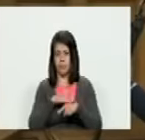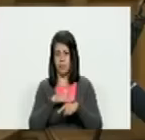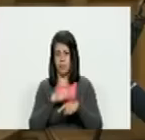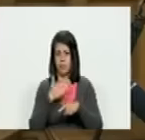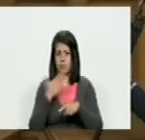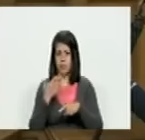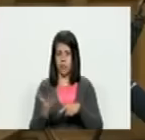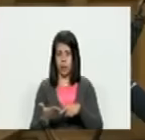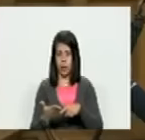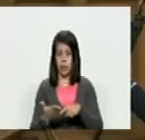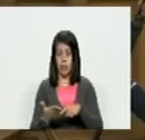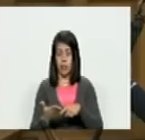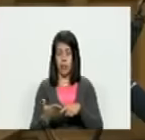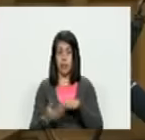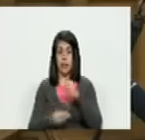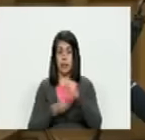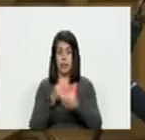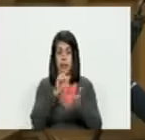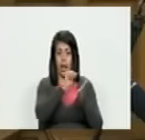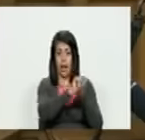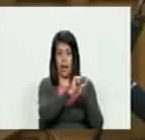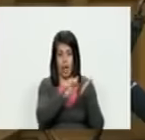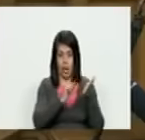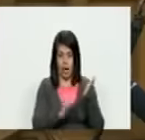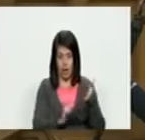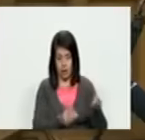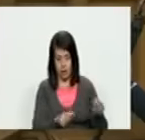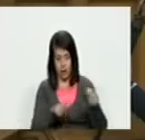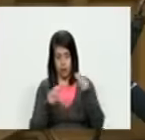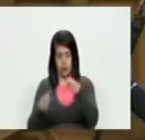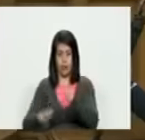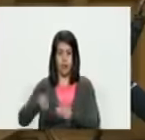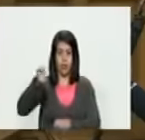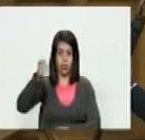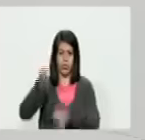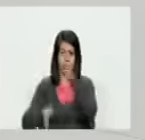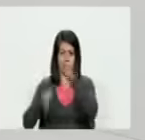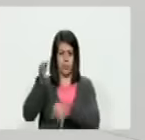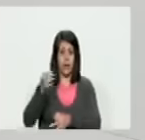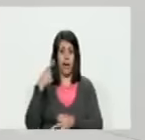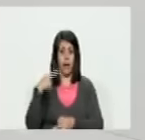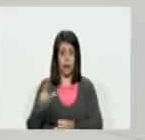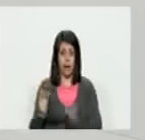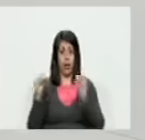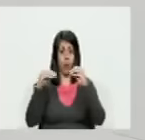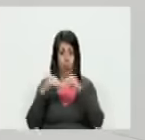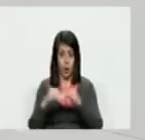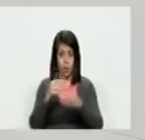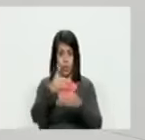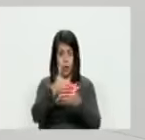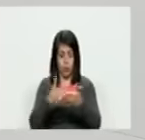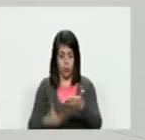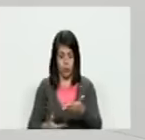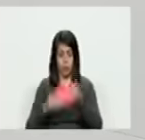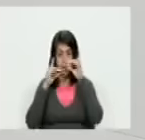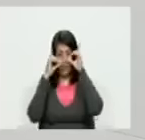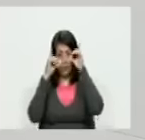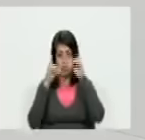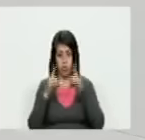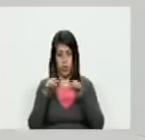no llevaron las actas al Tribunal Supremo de Justicia si había un contencioso electoral a definir allí?